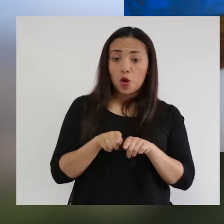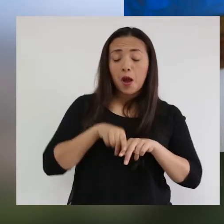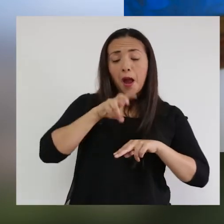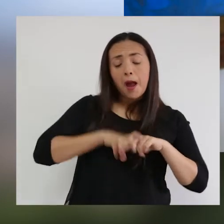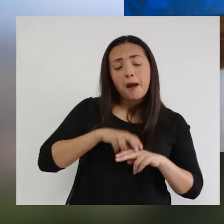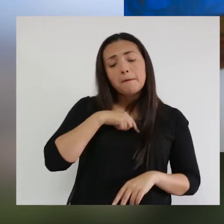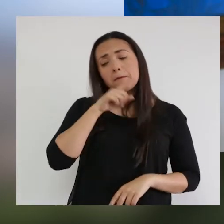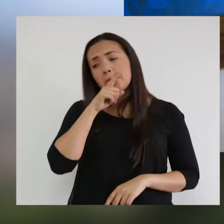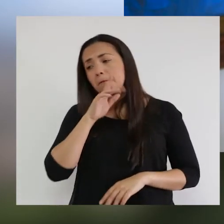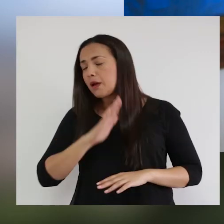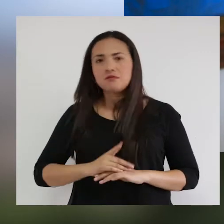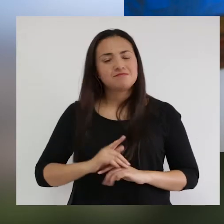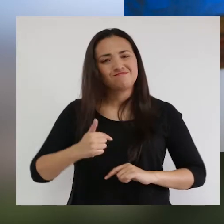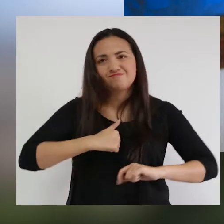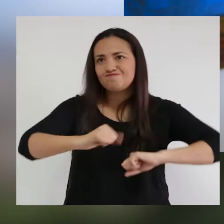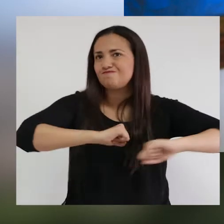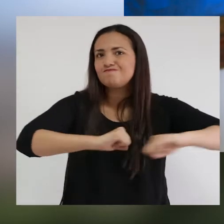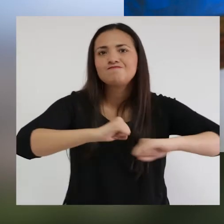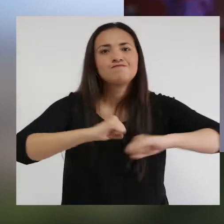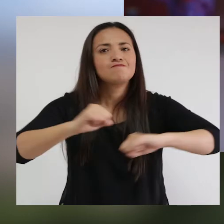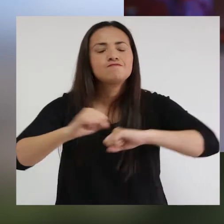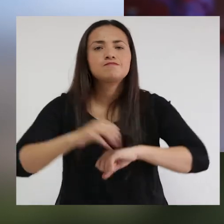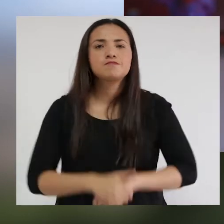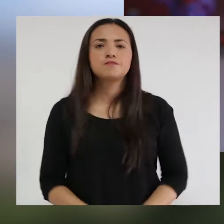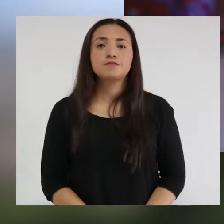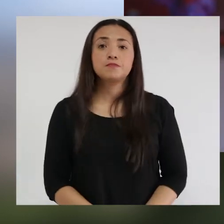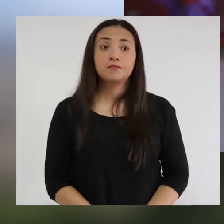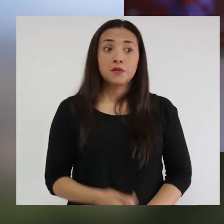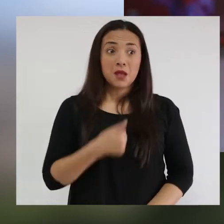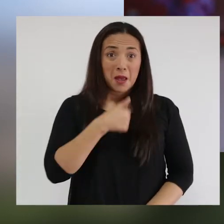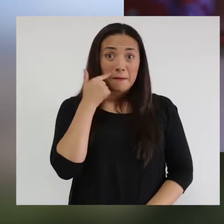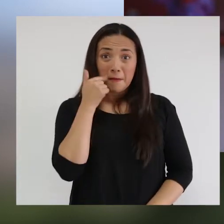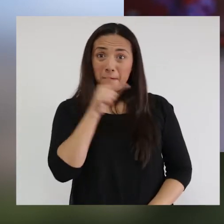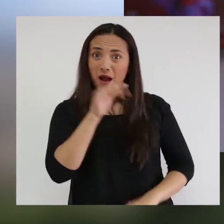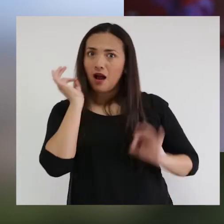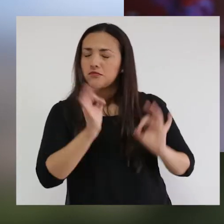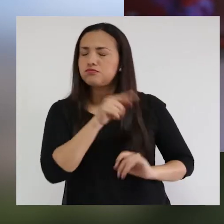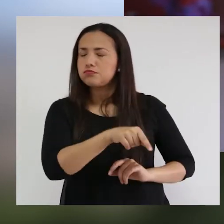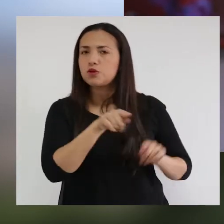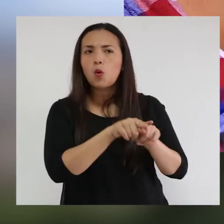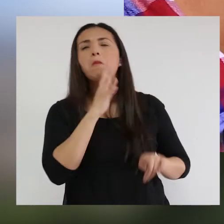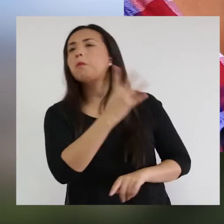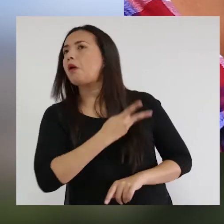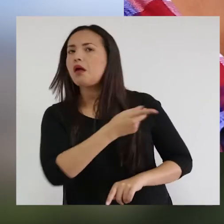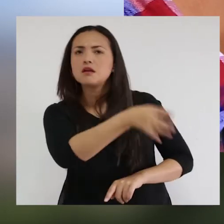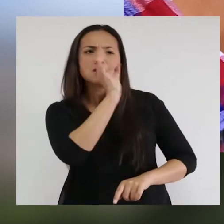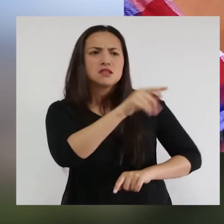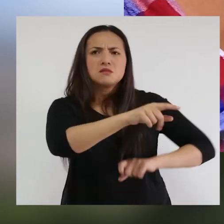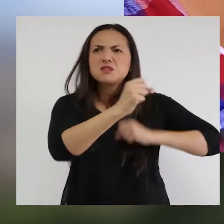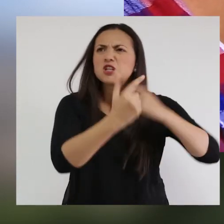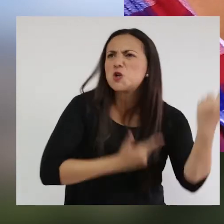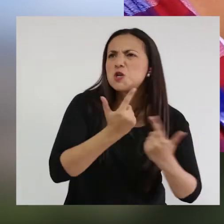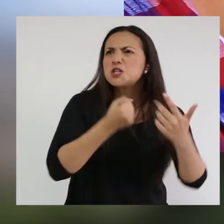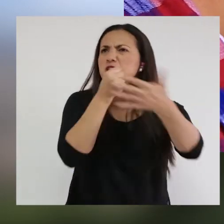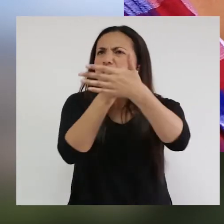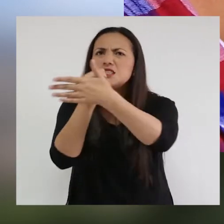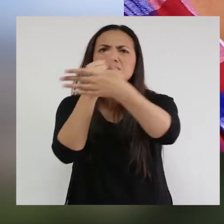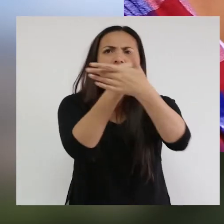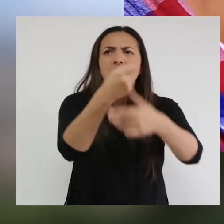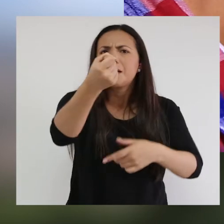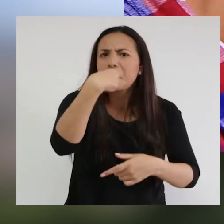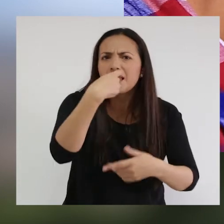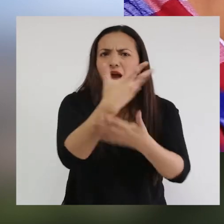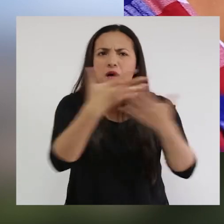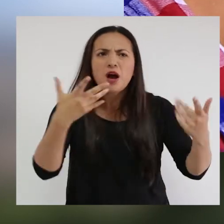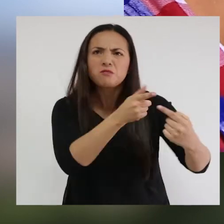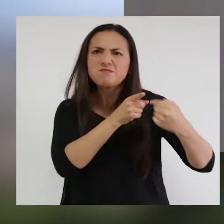Nunca me quedaba a un lado, ni me quedaba sentado, ni me quedaba quieto. Él nunca me ha dejado botado. Él siempre ha luchado por mí en todo lo que